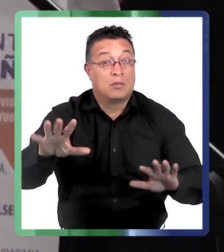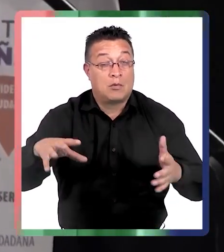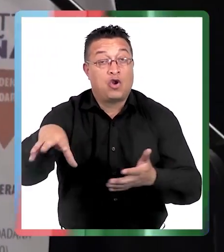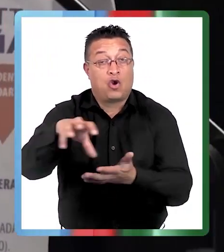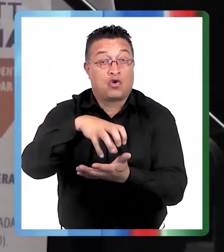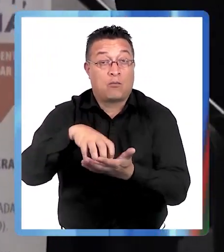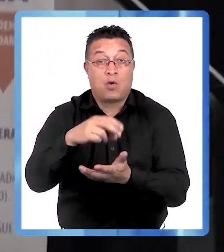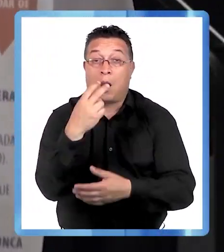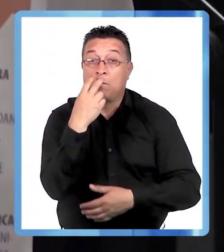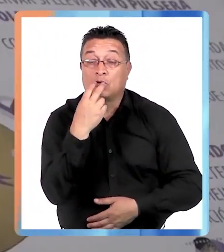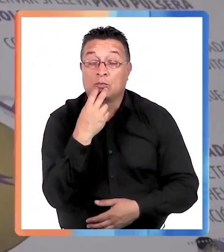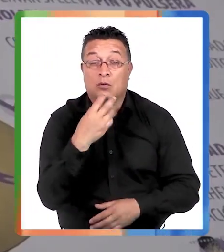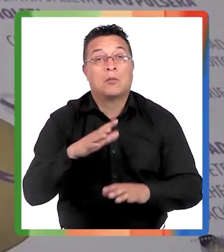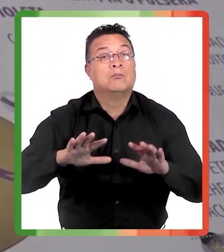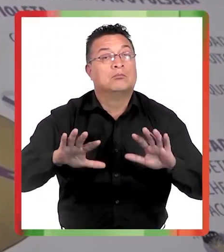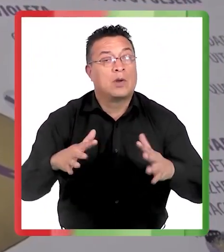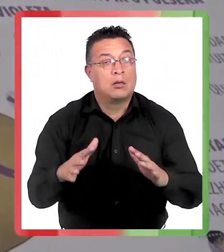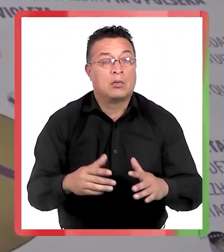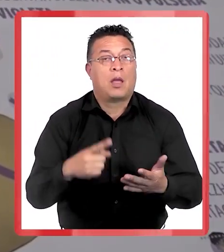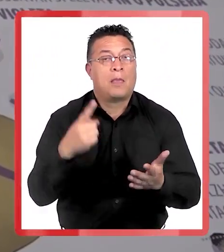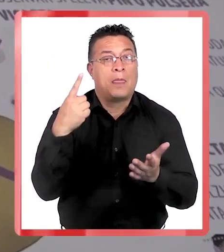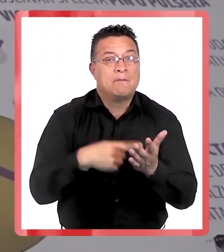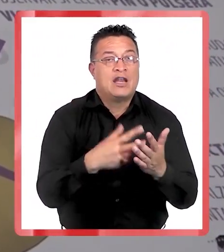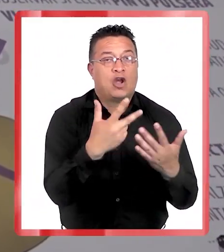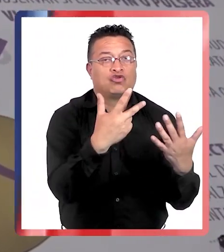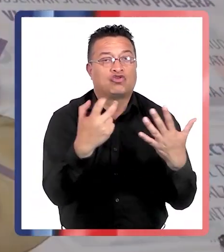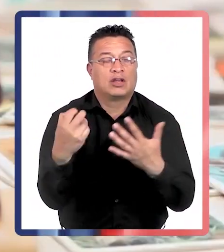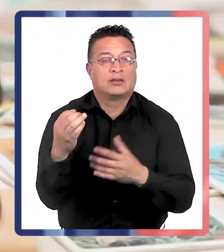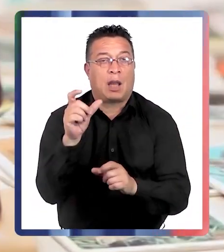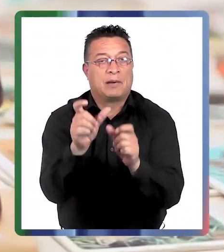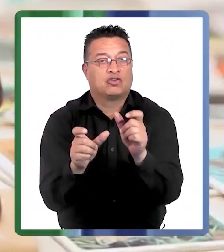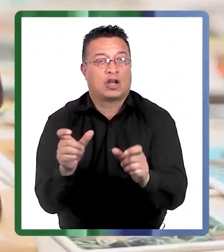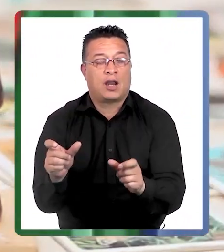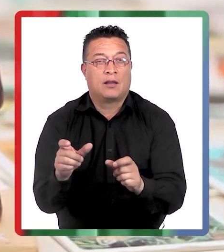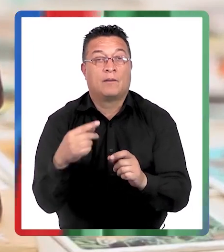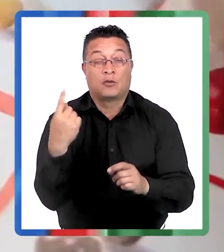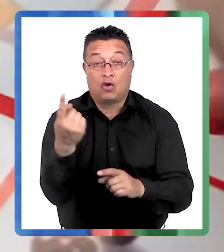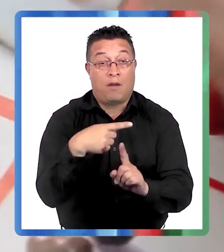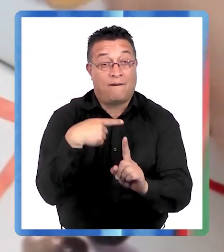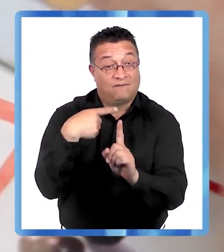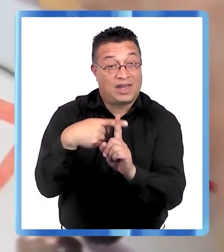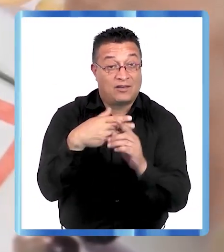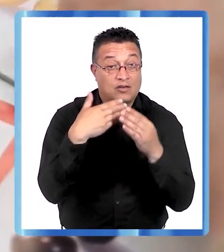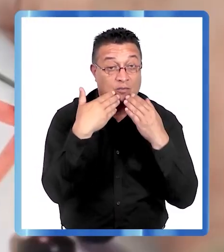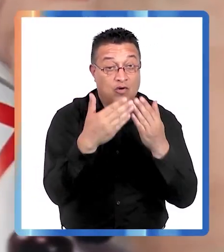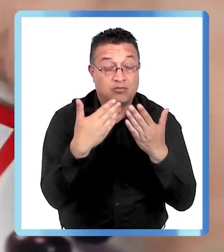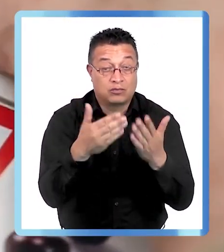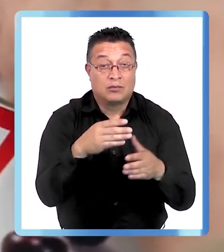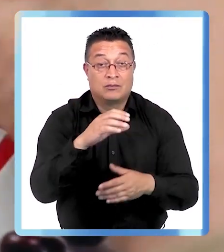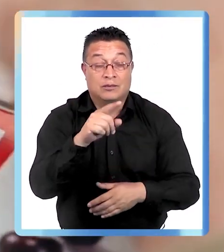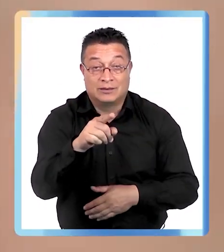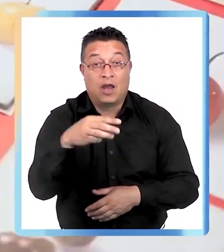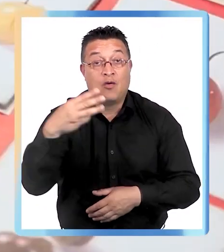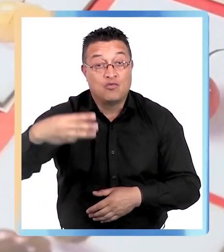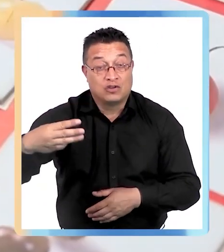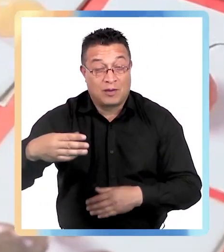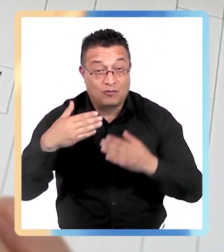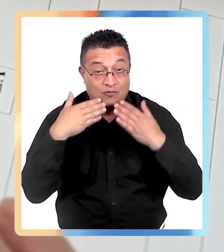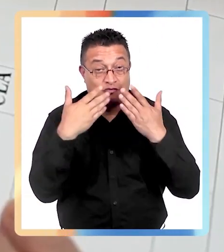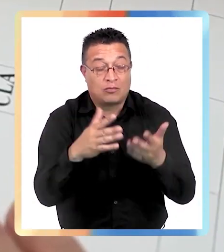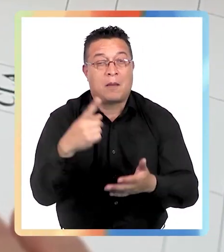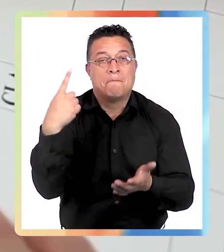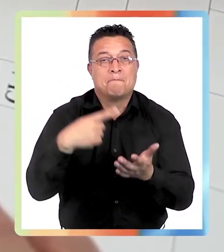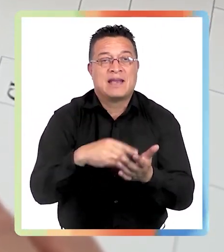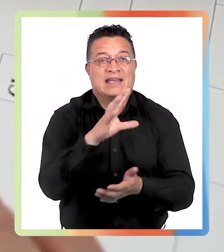comuna de Puerto Montt es de aproximadamente 1.800 personas, y en los usuarios beneficiados de la PPS municipal es de aproximadamente